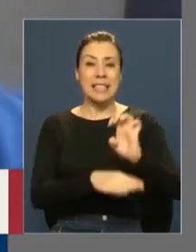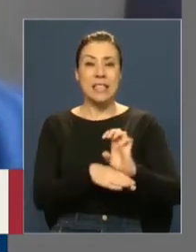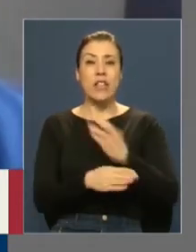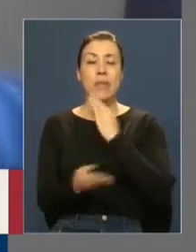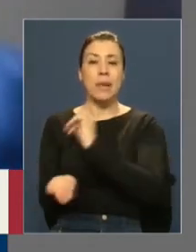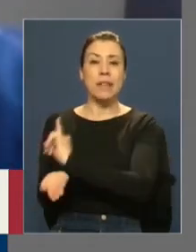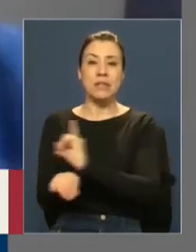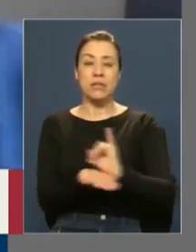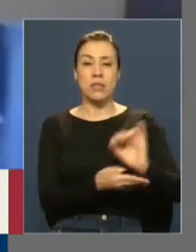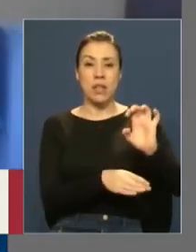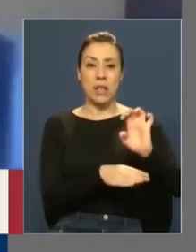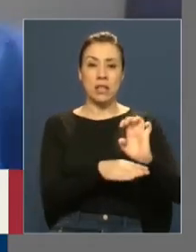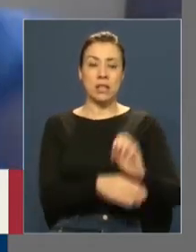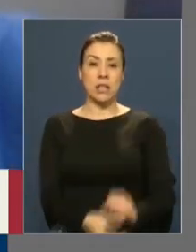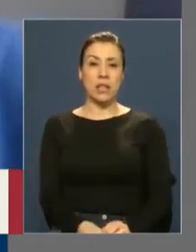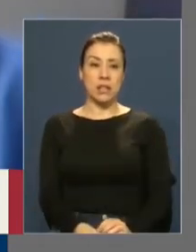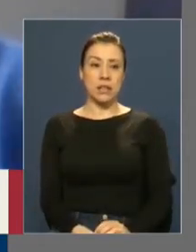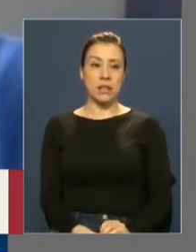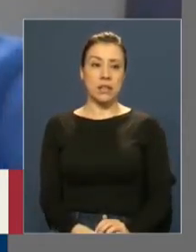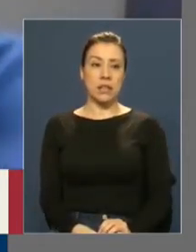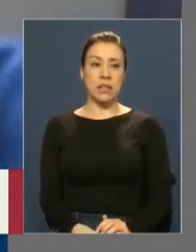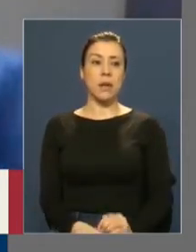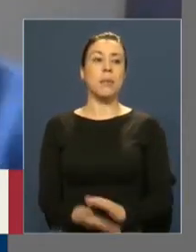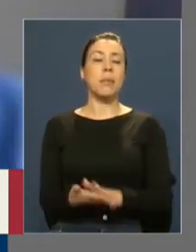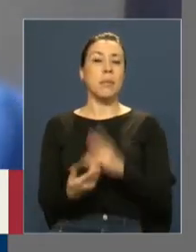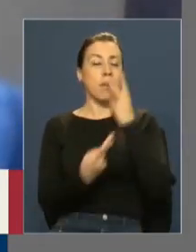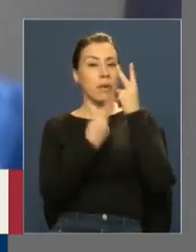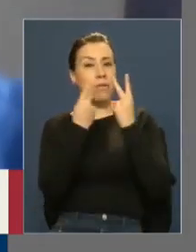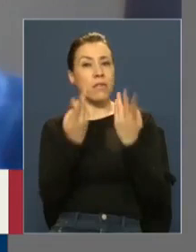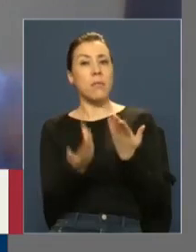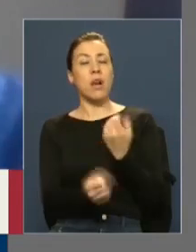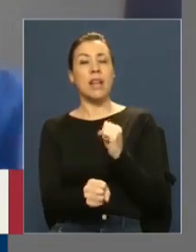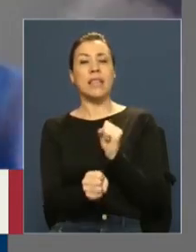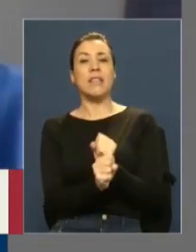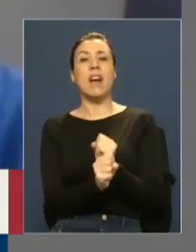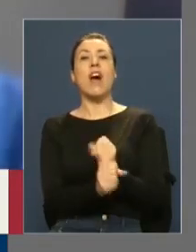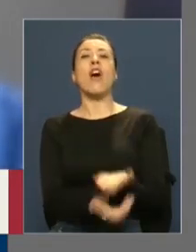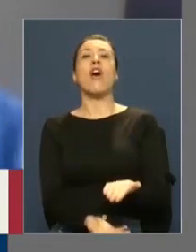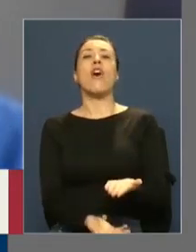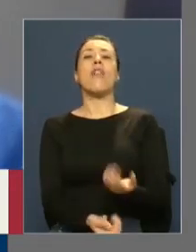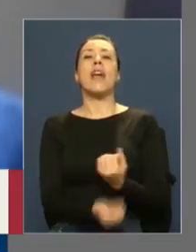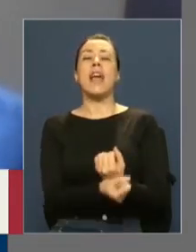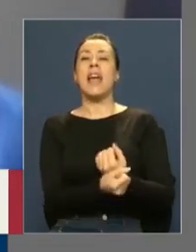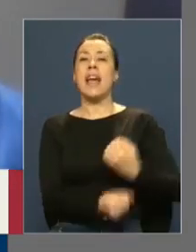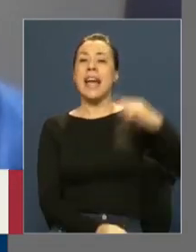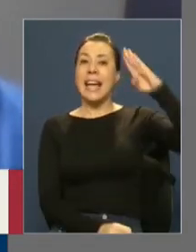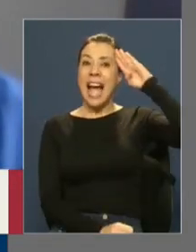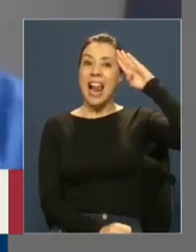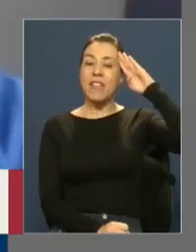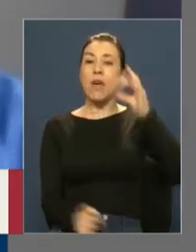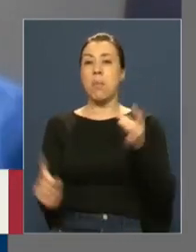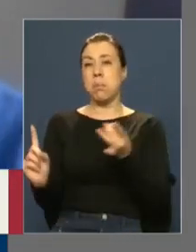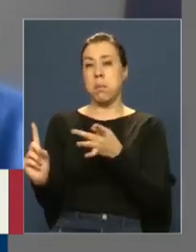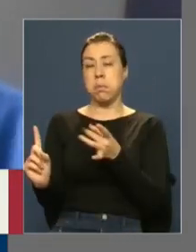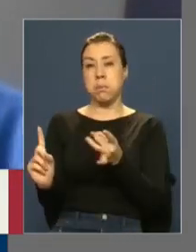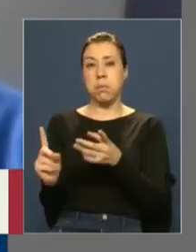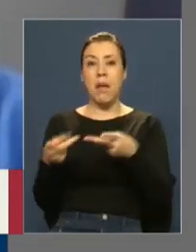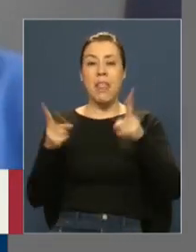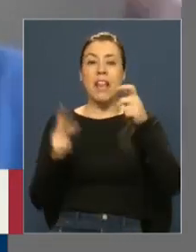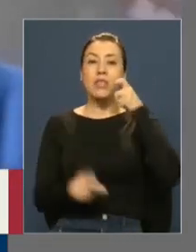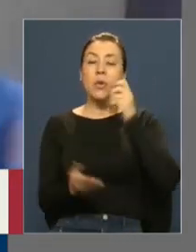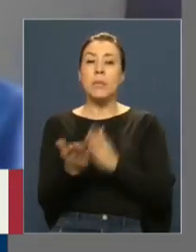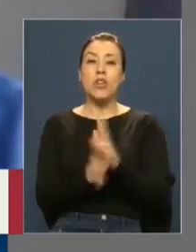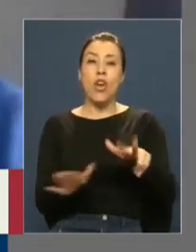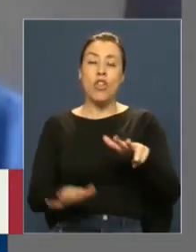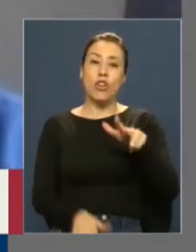institución en el Estado, que va a hablar de hoy día como hemos visto actuar a carabineros violando permanentemente los derechos humanos a partir del 18 de